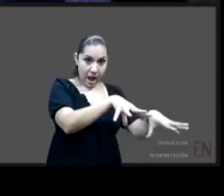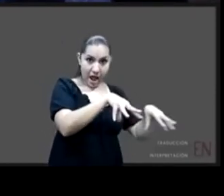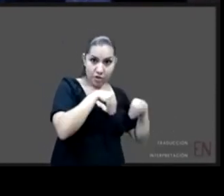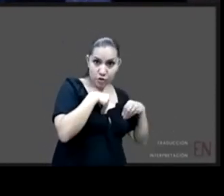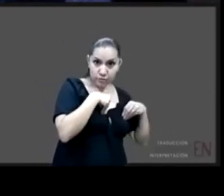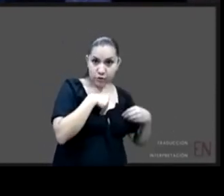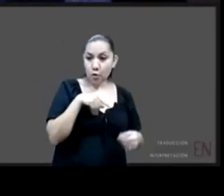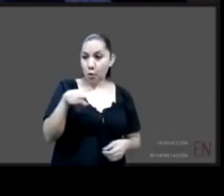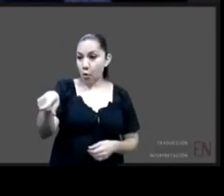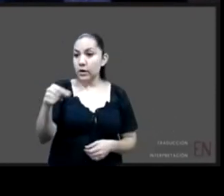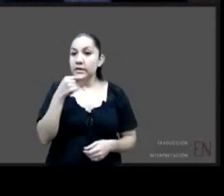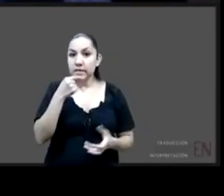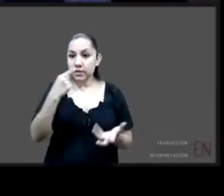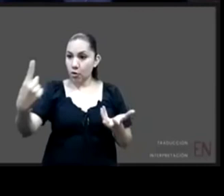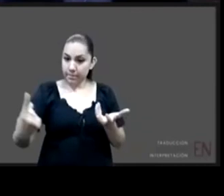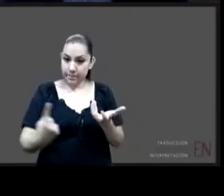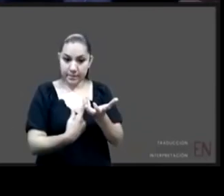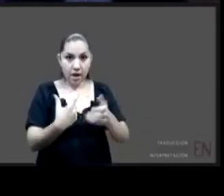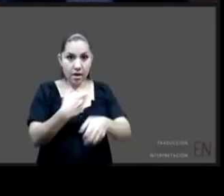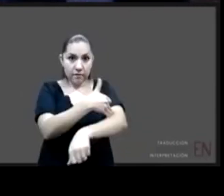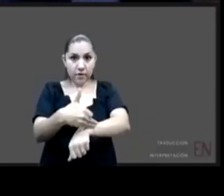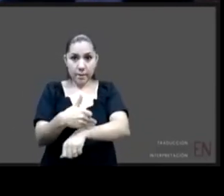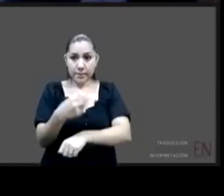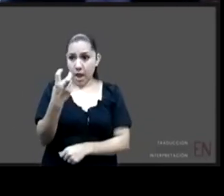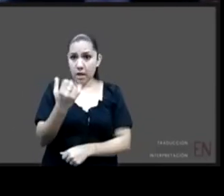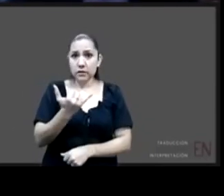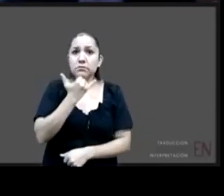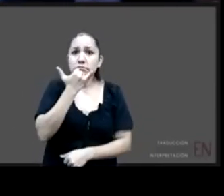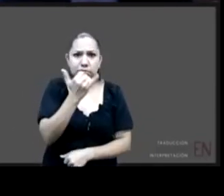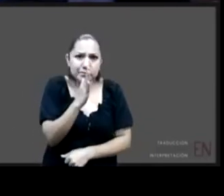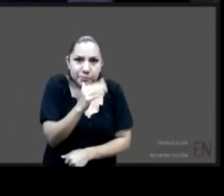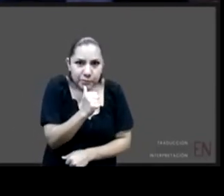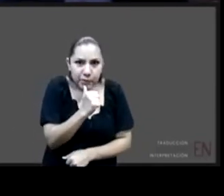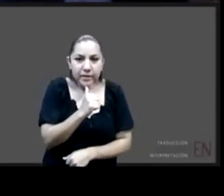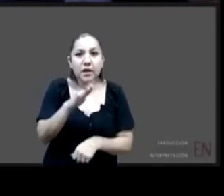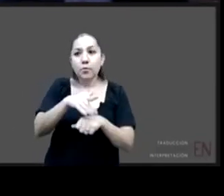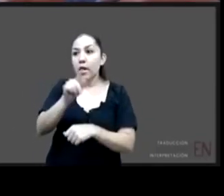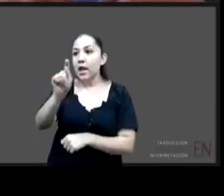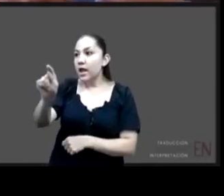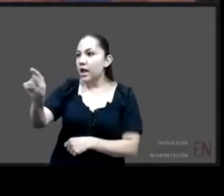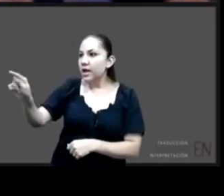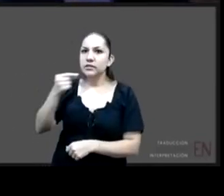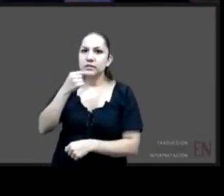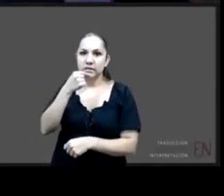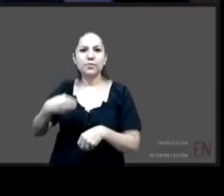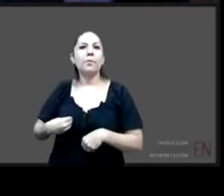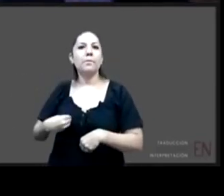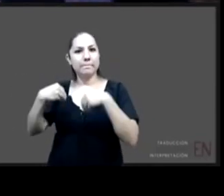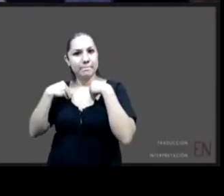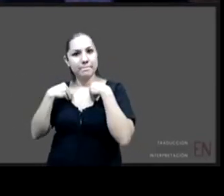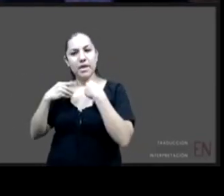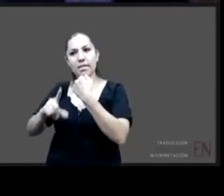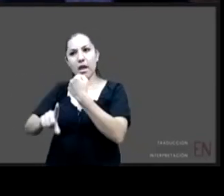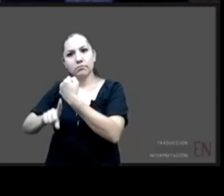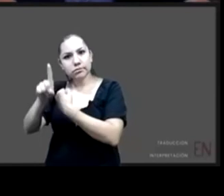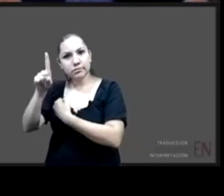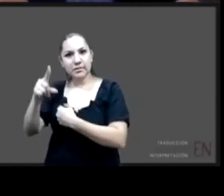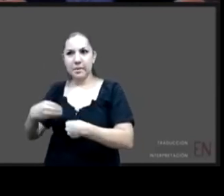los niños que tienen mayor vulneración mayores heridas dice Alina y están a cargo totalmente del Estado